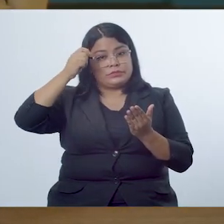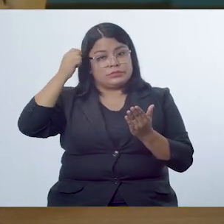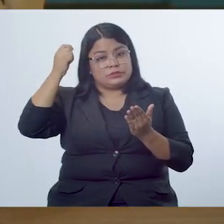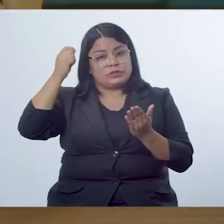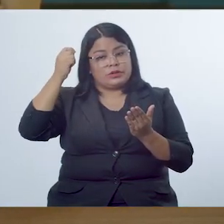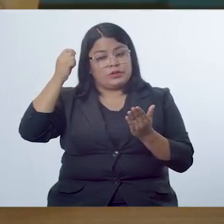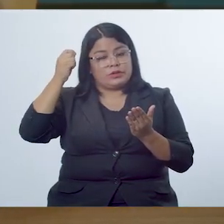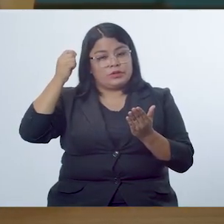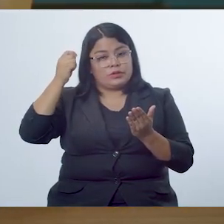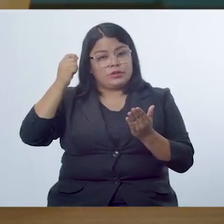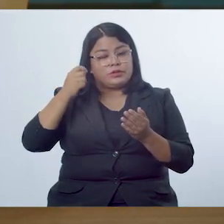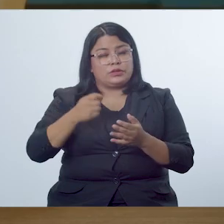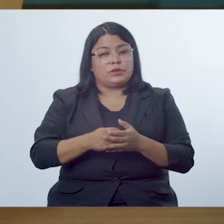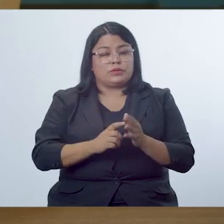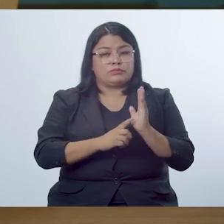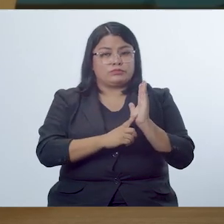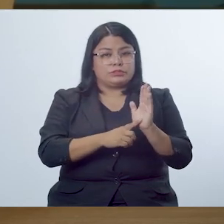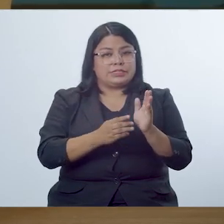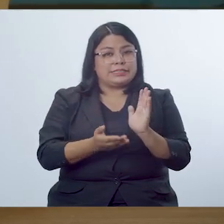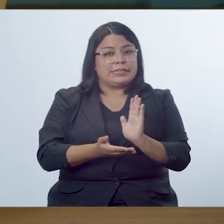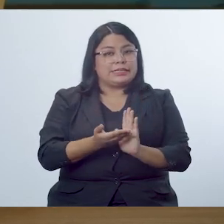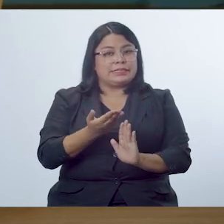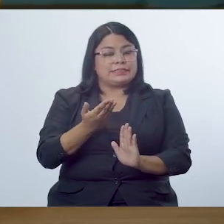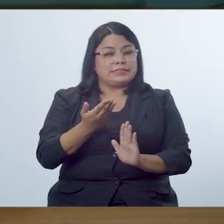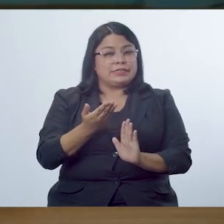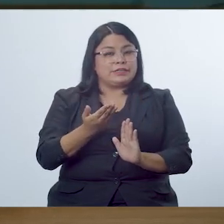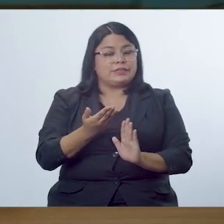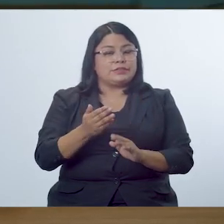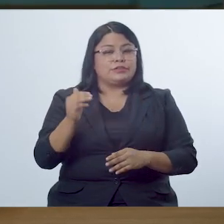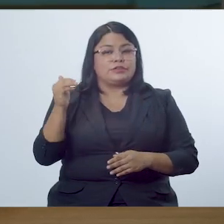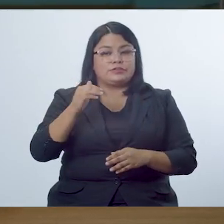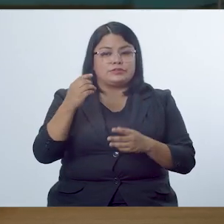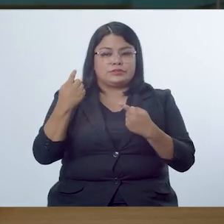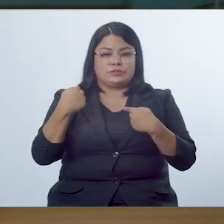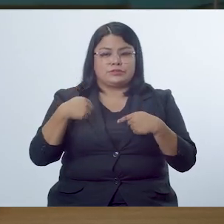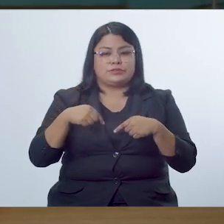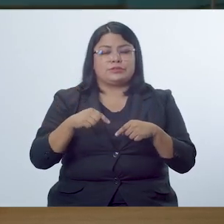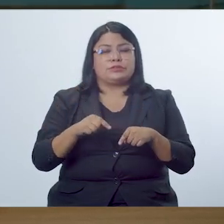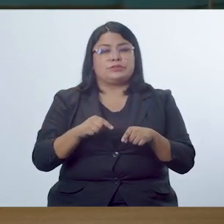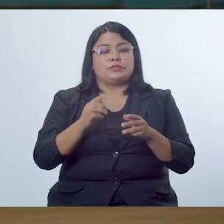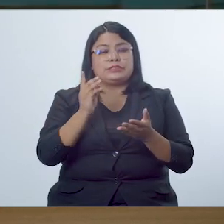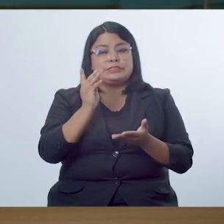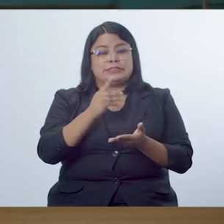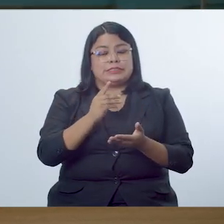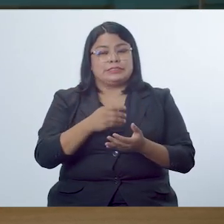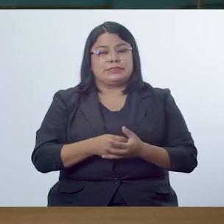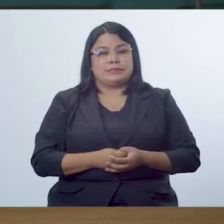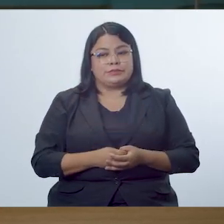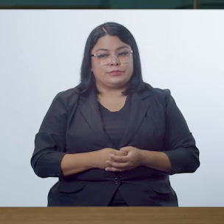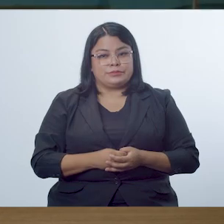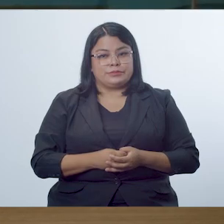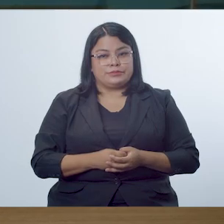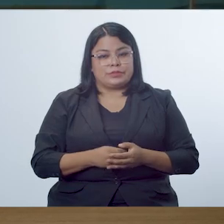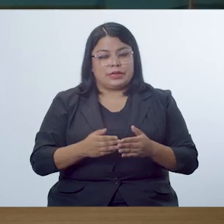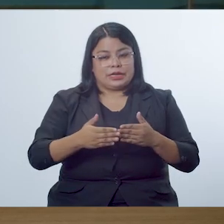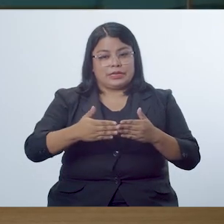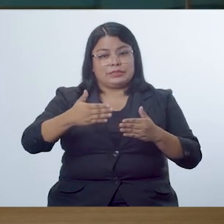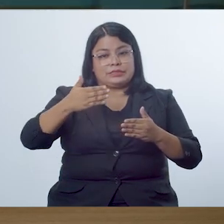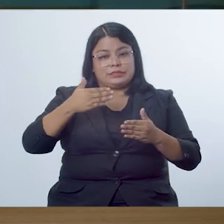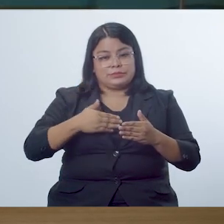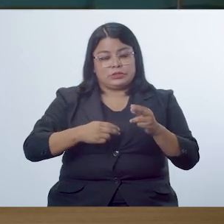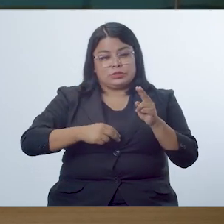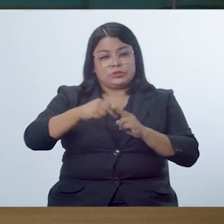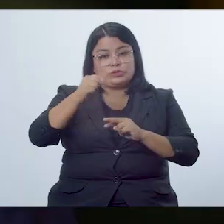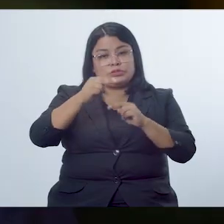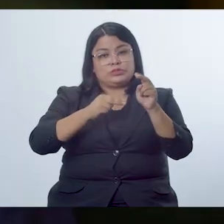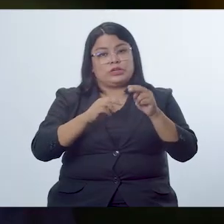Temple que nos presenta el desarrollo de una secuencia didáctica que transita por tres momentos. La anticipación, la